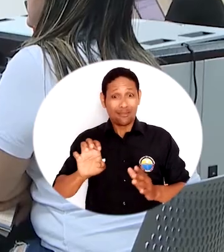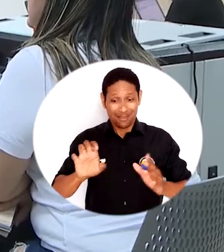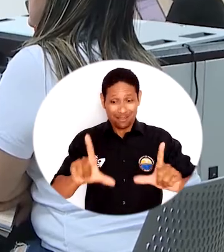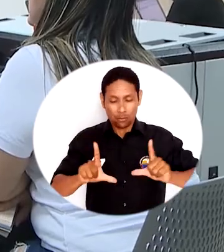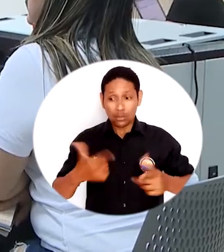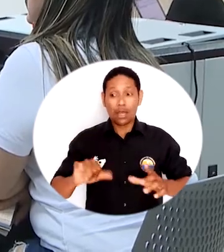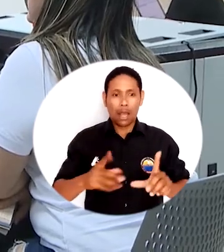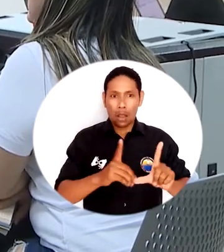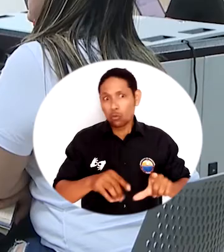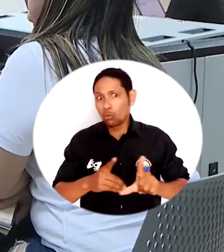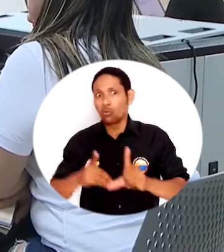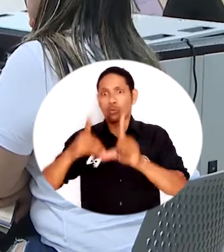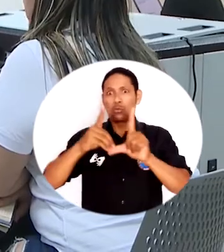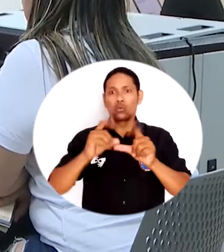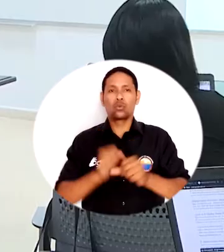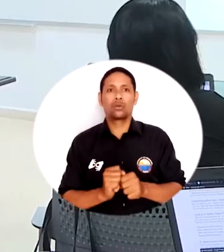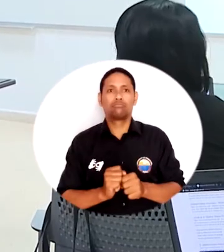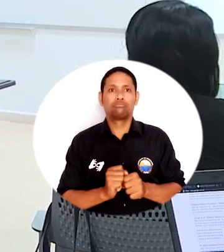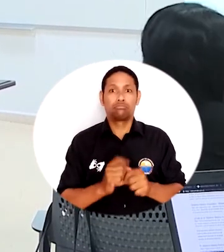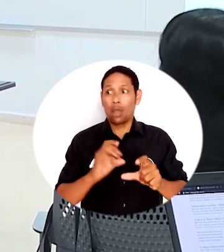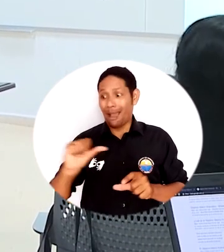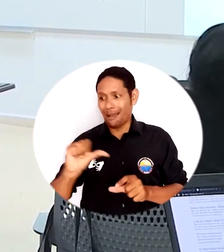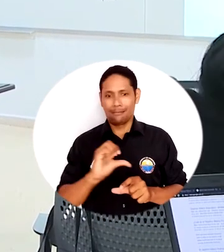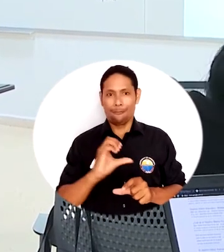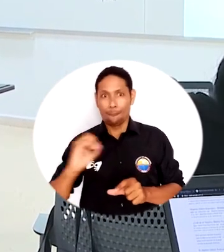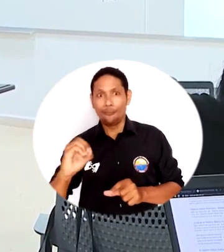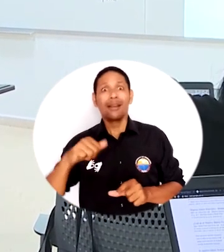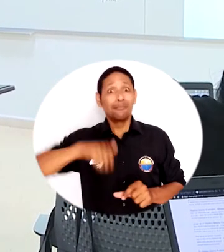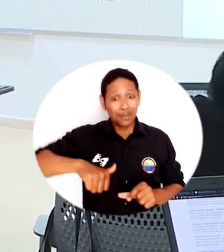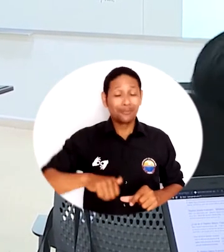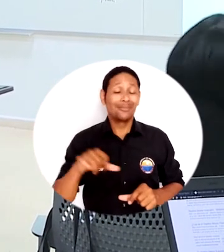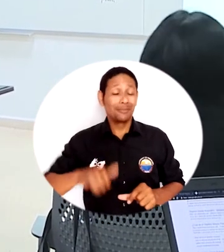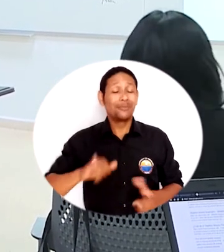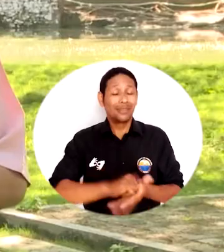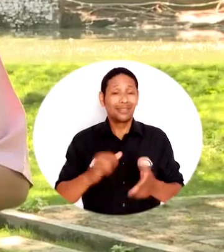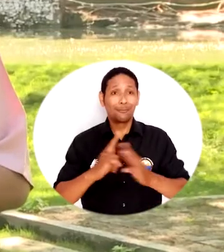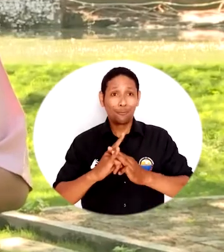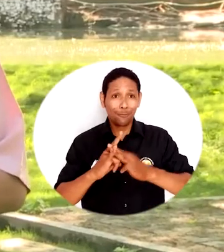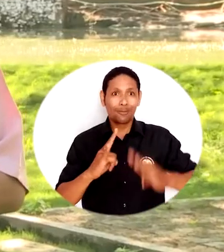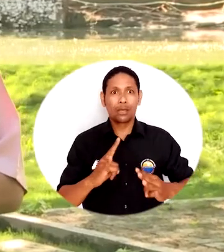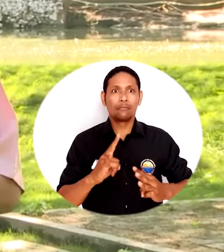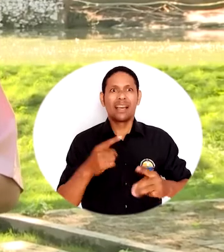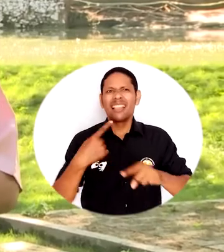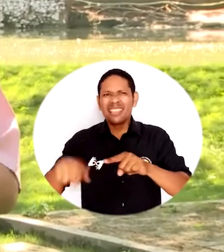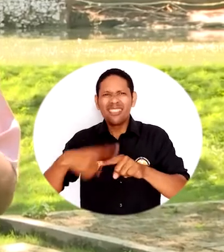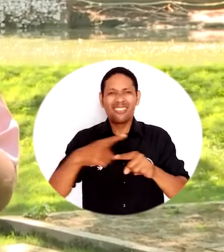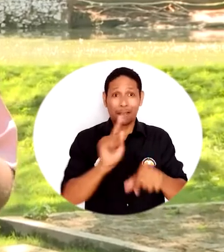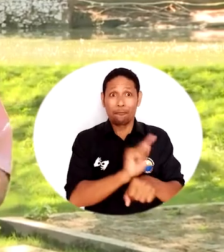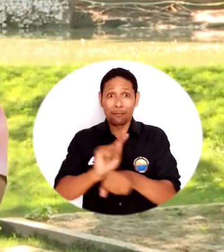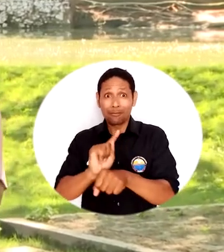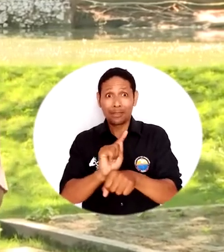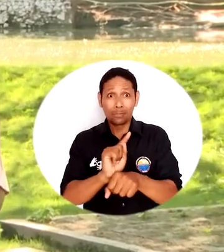Son 42 docentes, doctoras y doctores, tanto institucionales de nuestra propia universidad, de